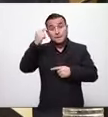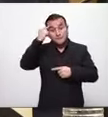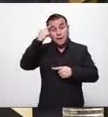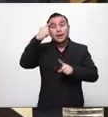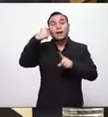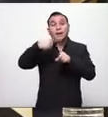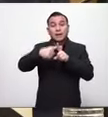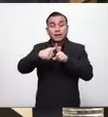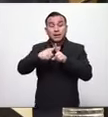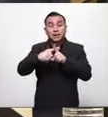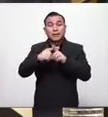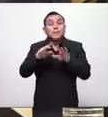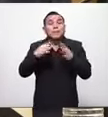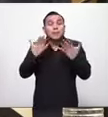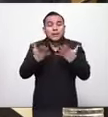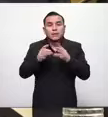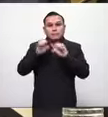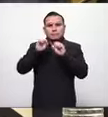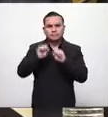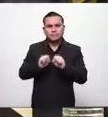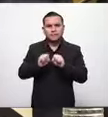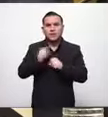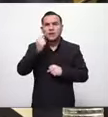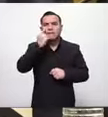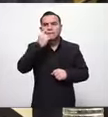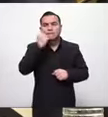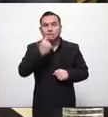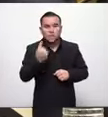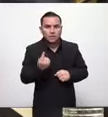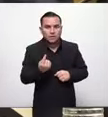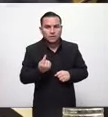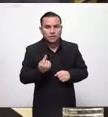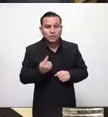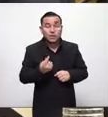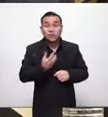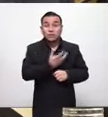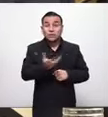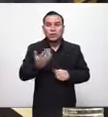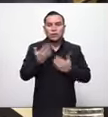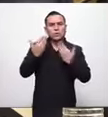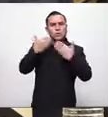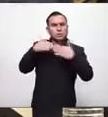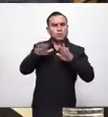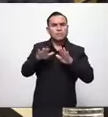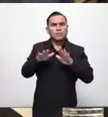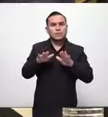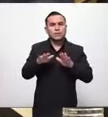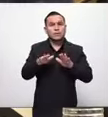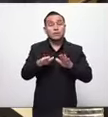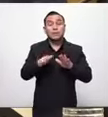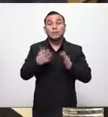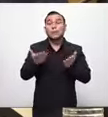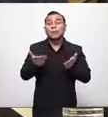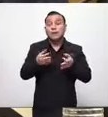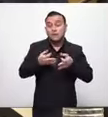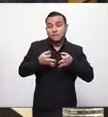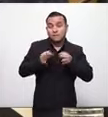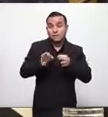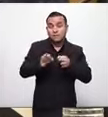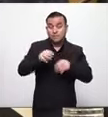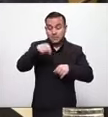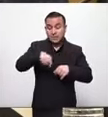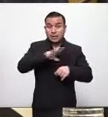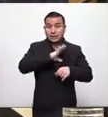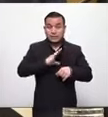hay medidas para ir buscando una normalidad en la forma de vida de